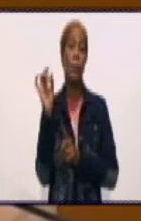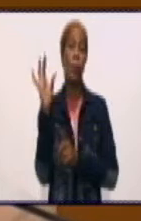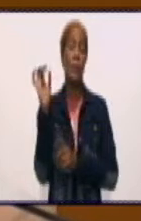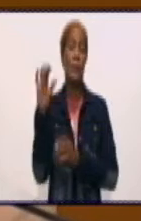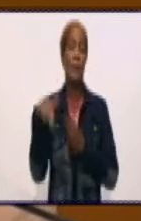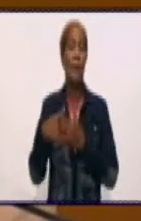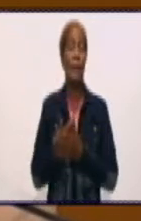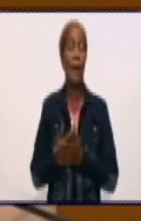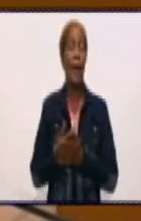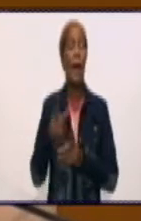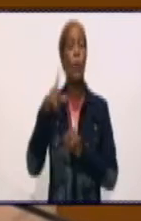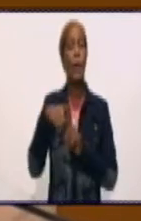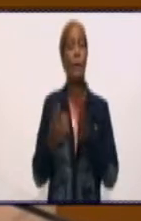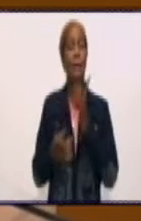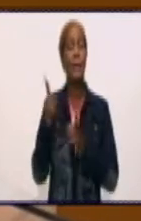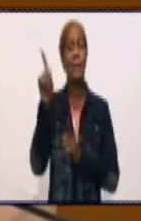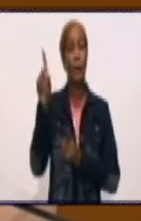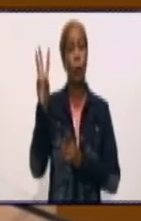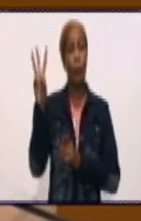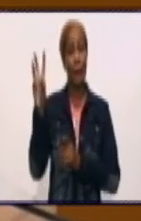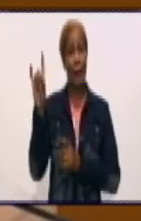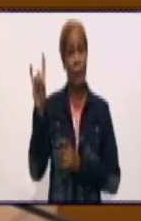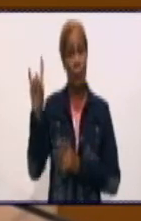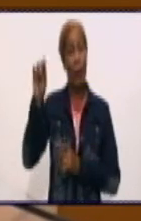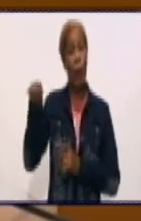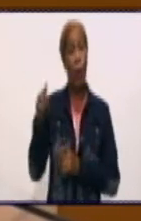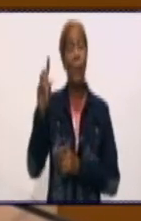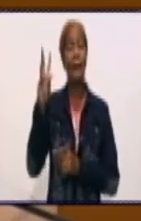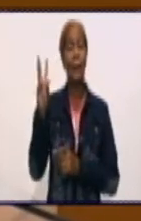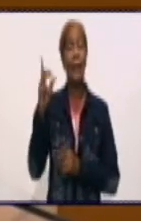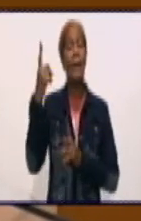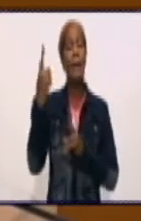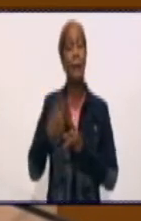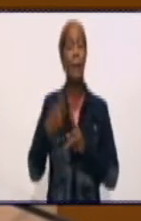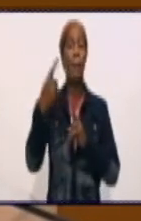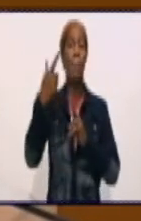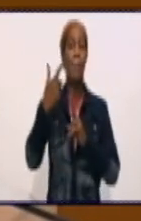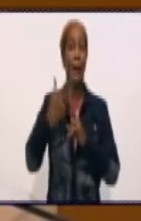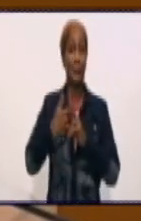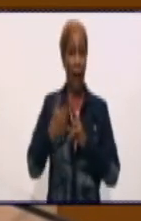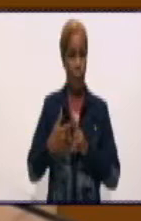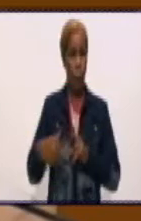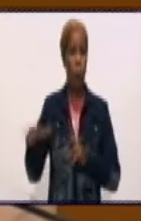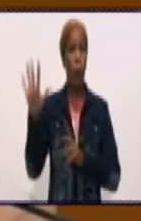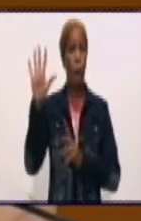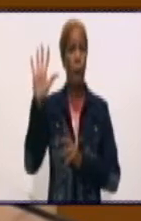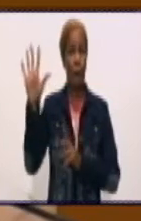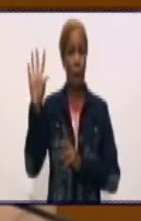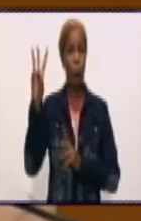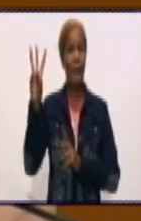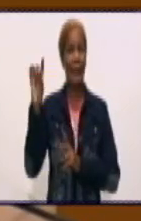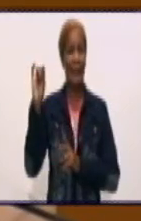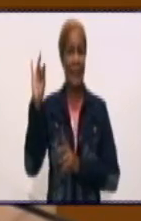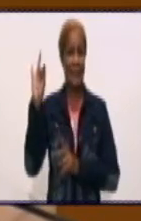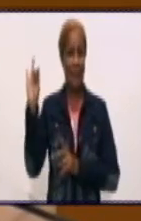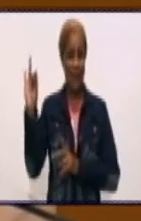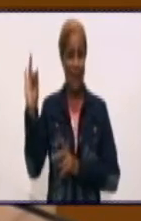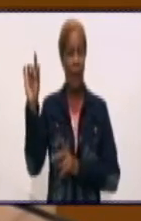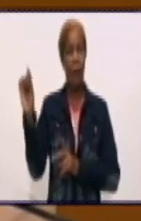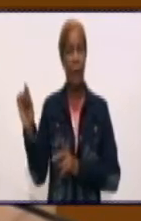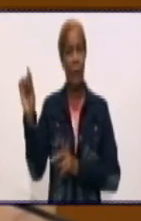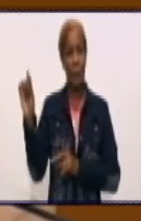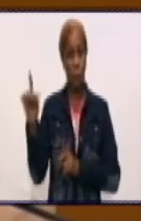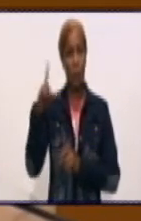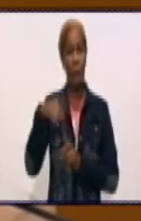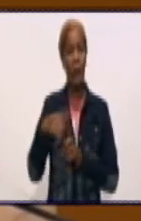339,3. Y Bayamo, con 537 casos reportados y una tasa de